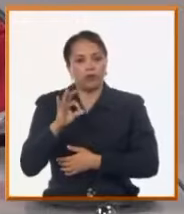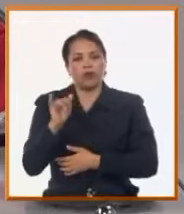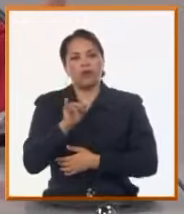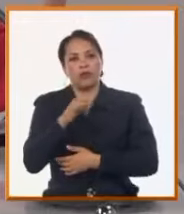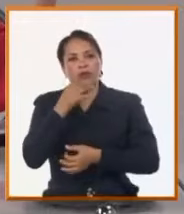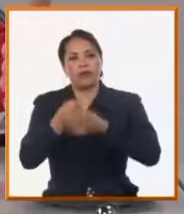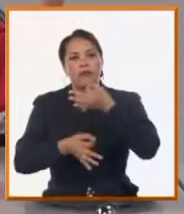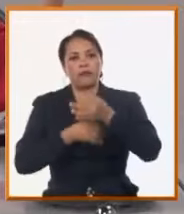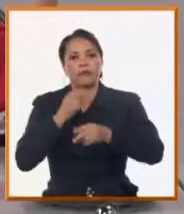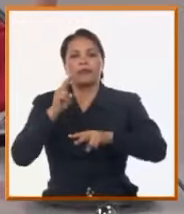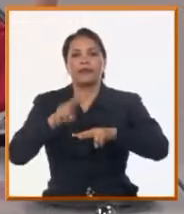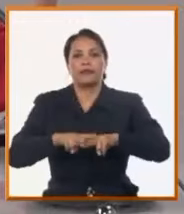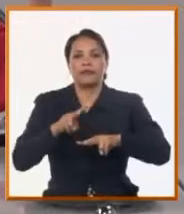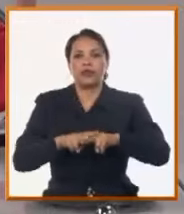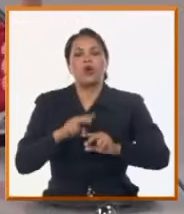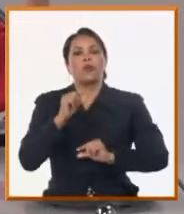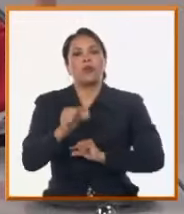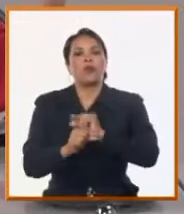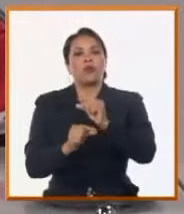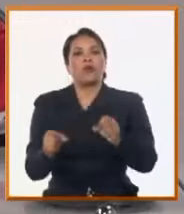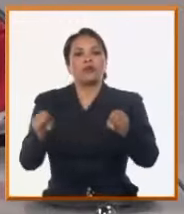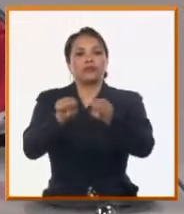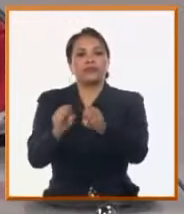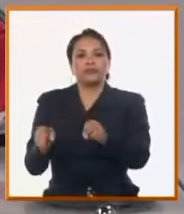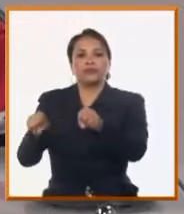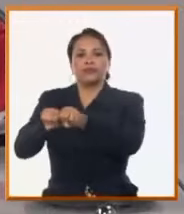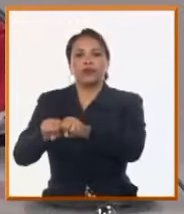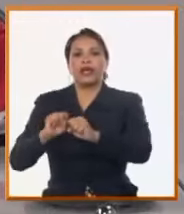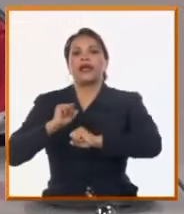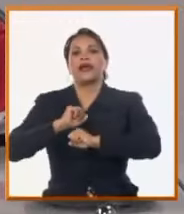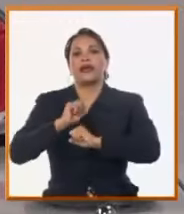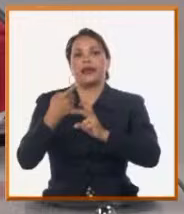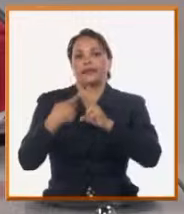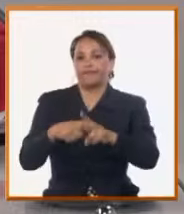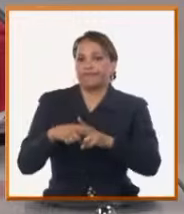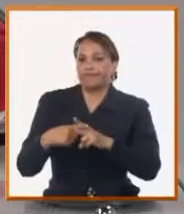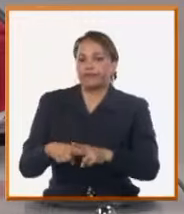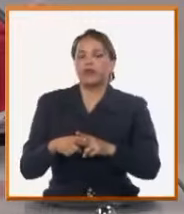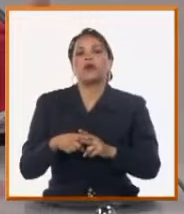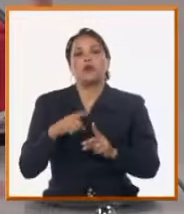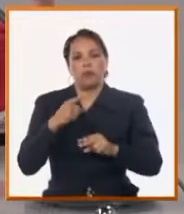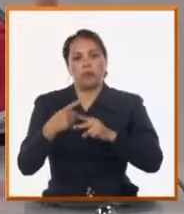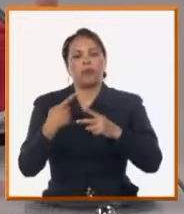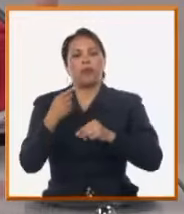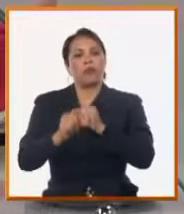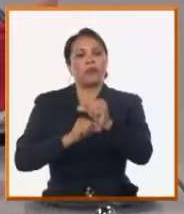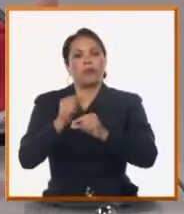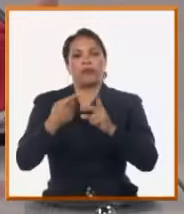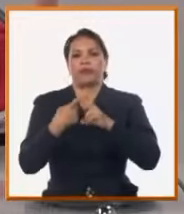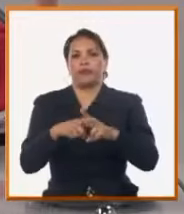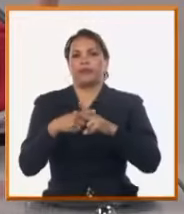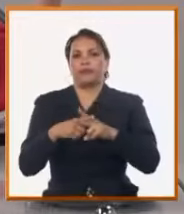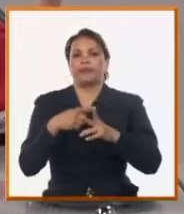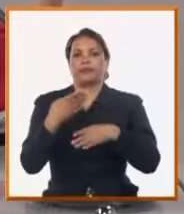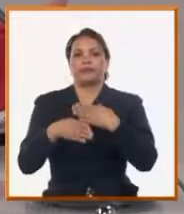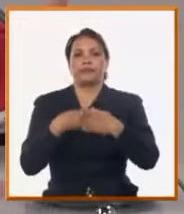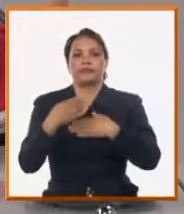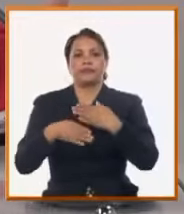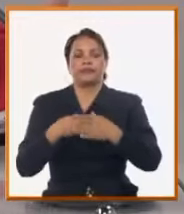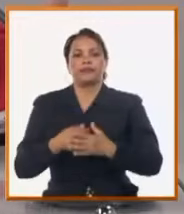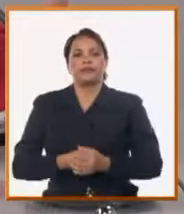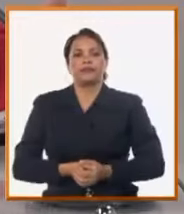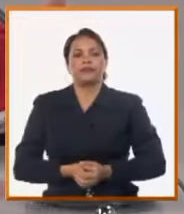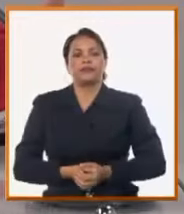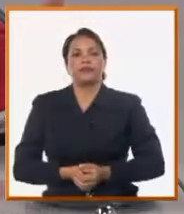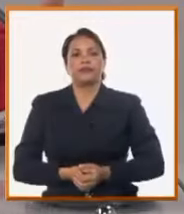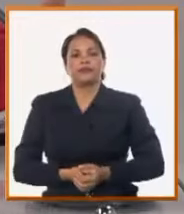ocasiones cómo se han ido montando algunos equipos y la respuesta que esto por supuesto ha ido teniendo. Y es